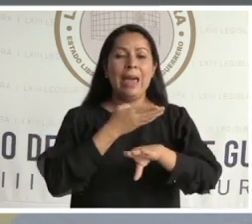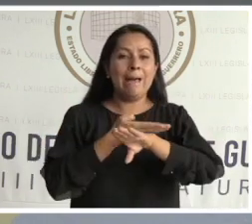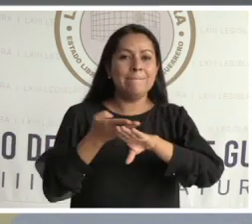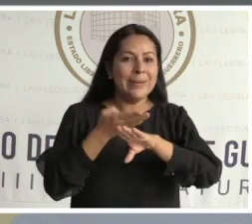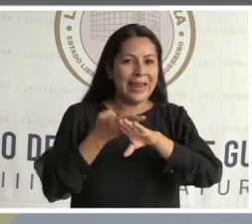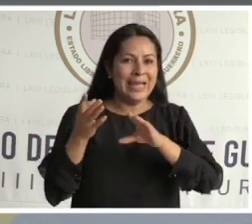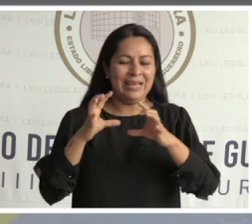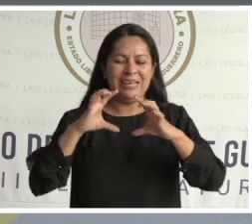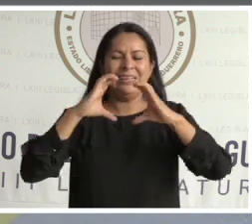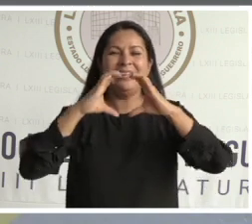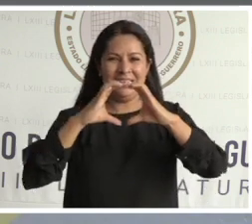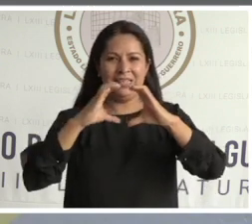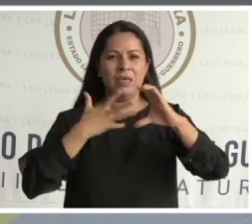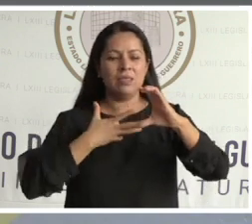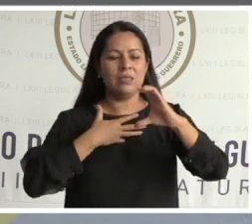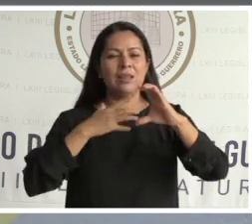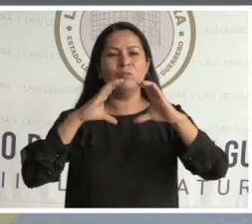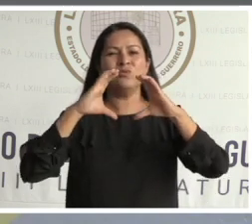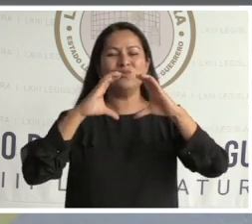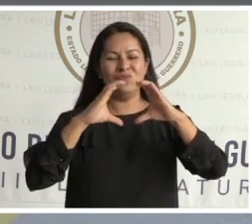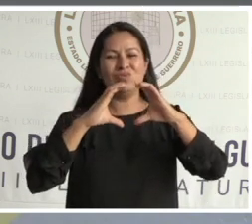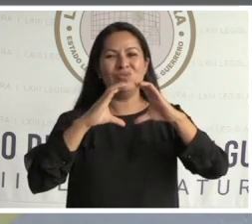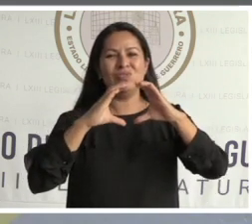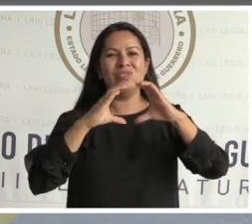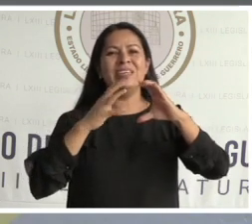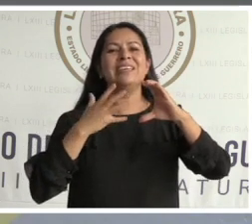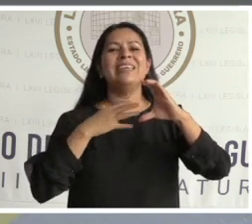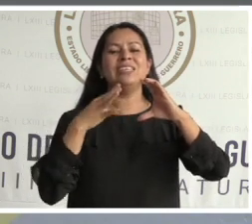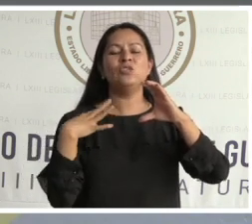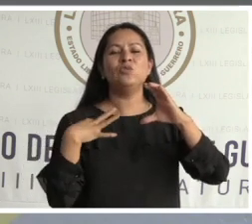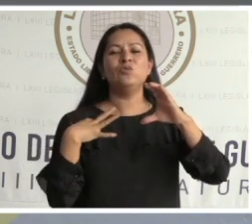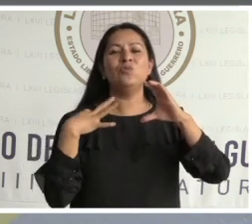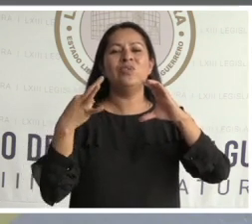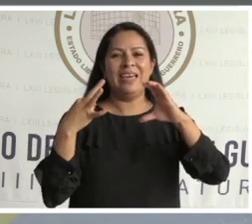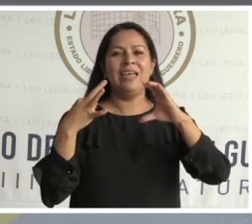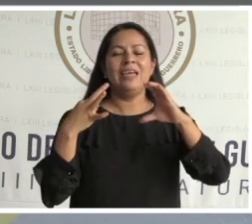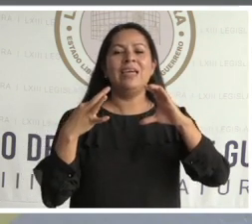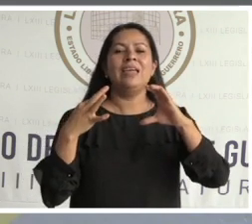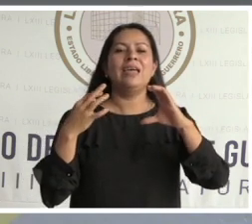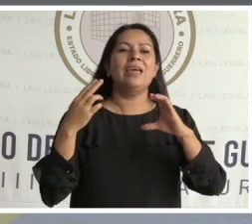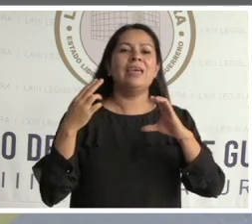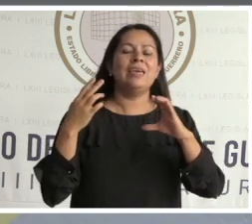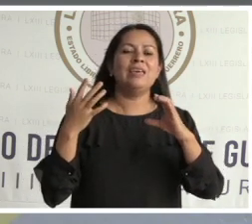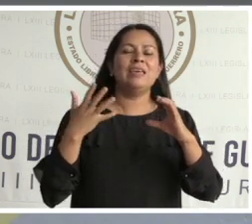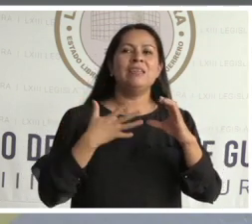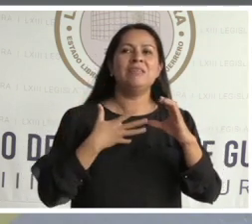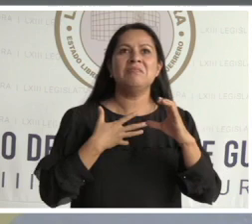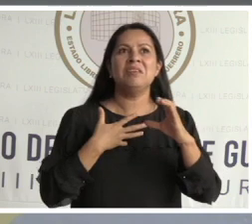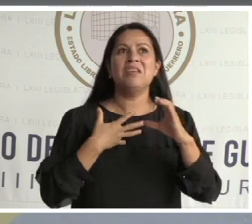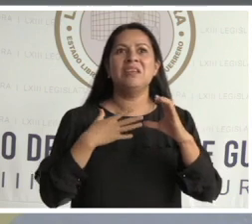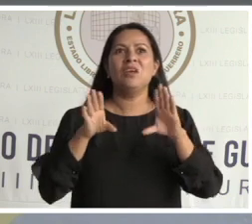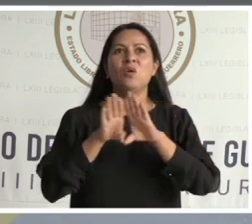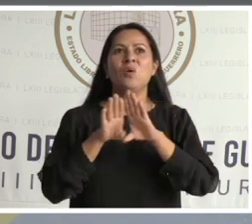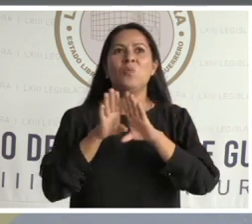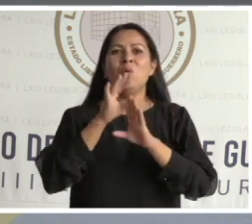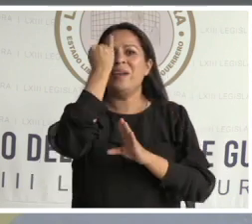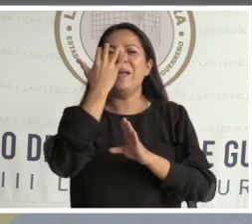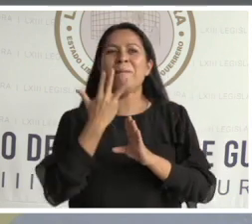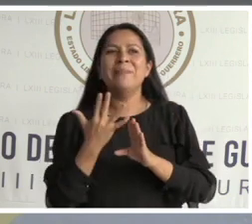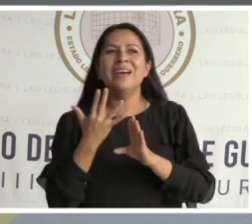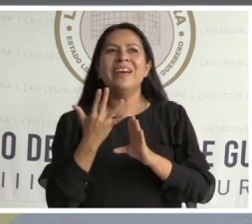blanca contiene un escudo que su origen nace del jeroglífico que usaron los aztecas para